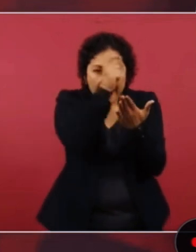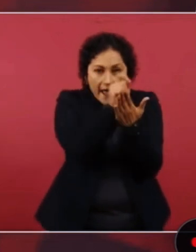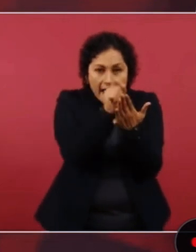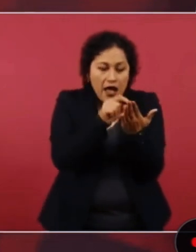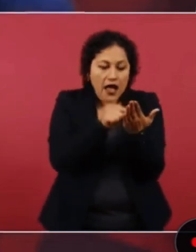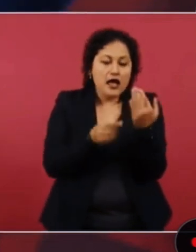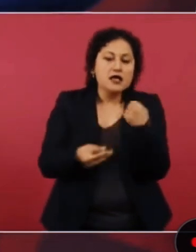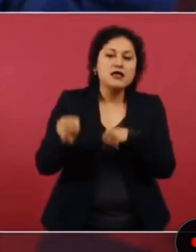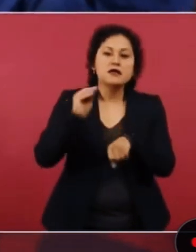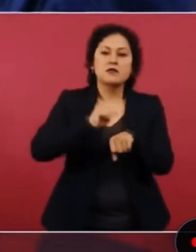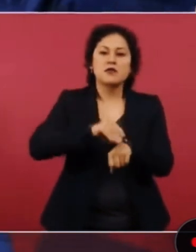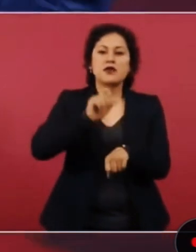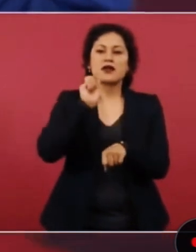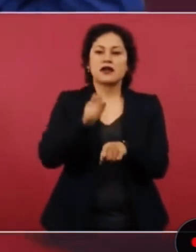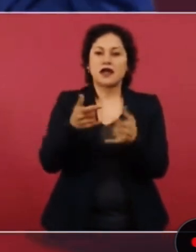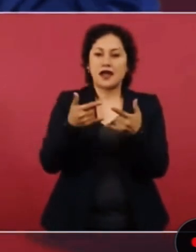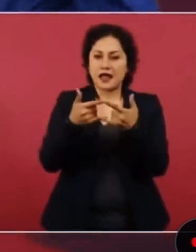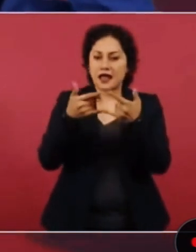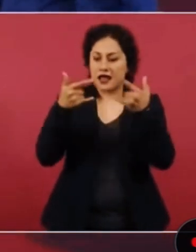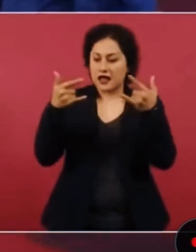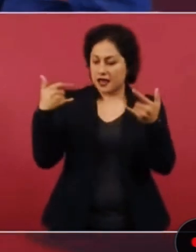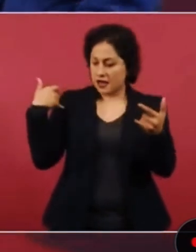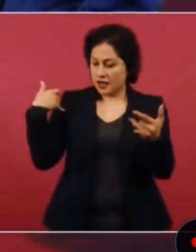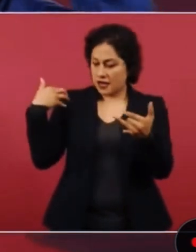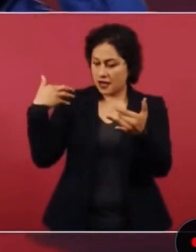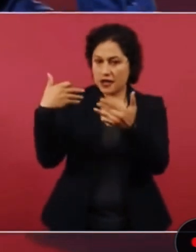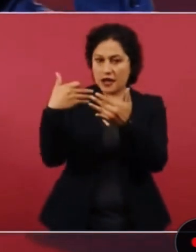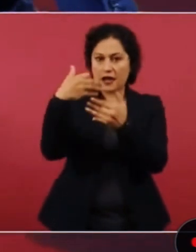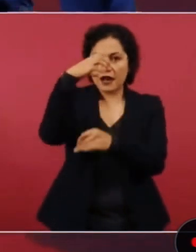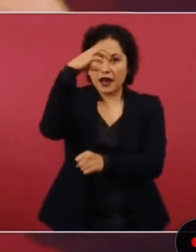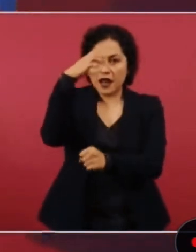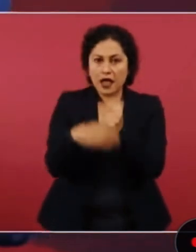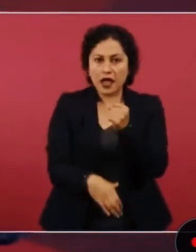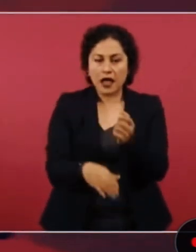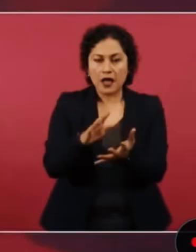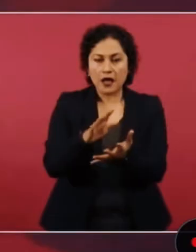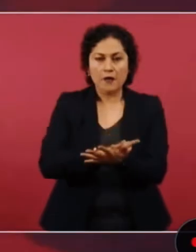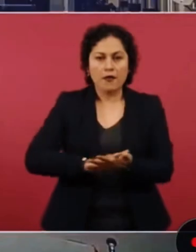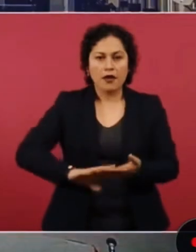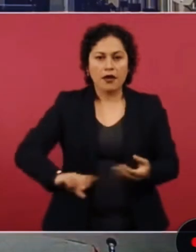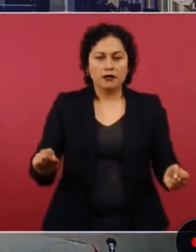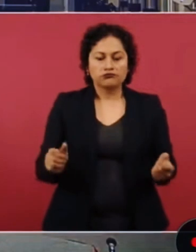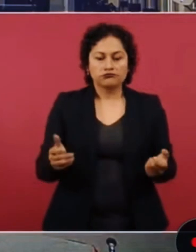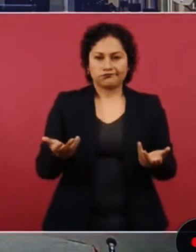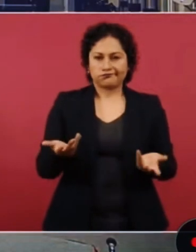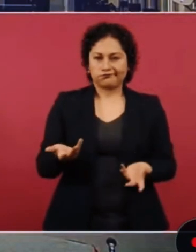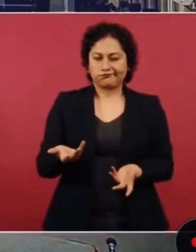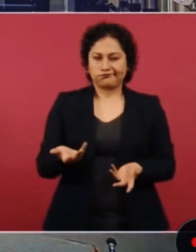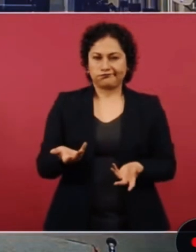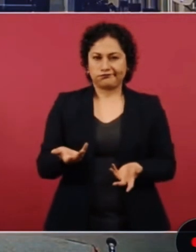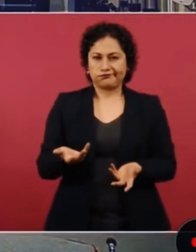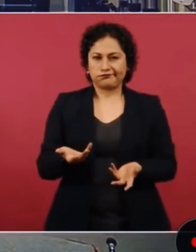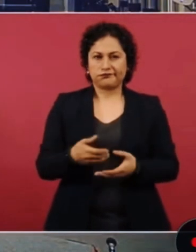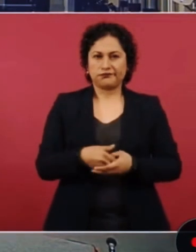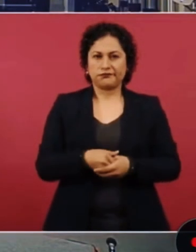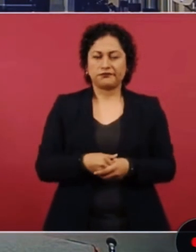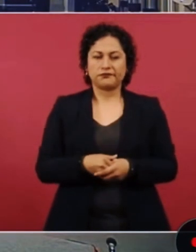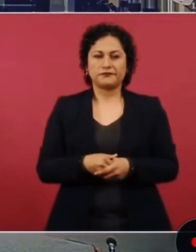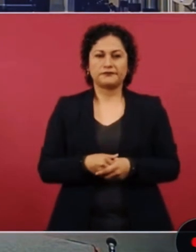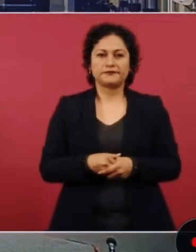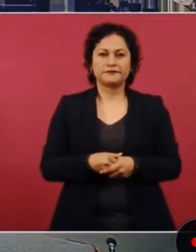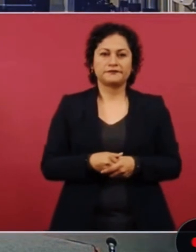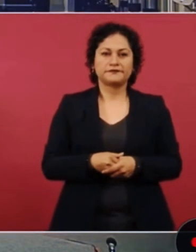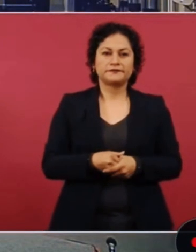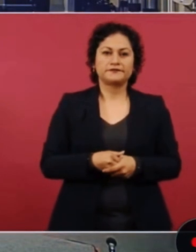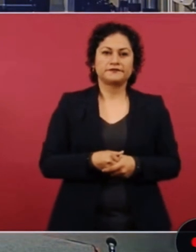Ya que te vas a estar metiendo a analizar